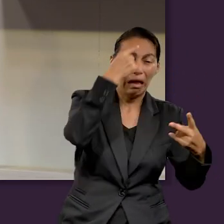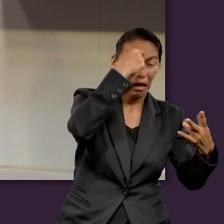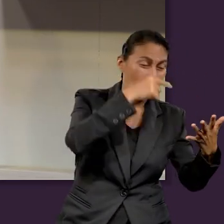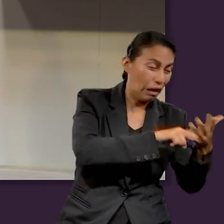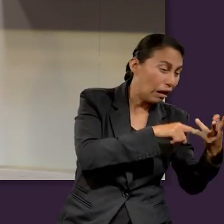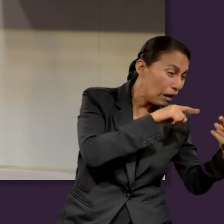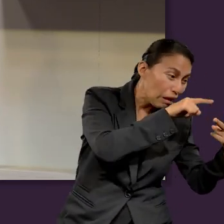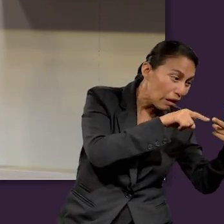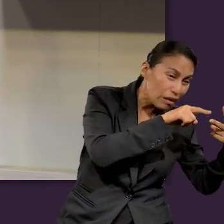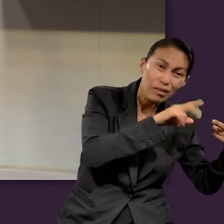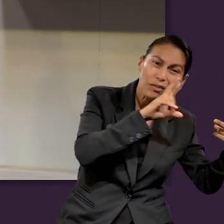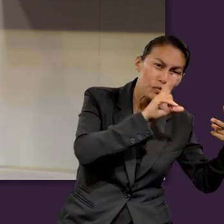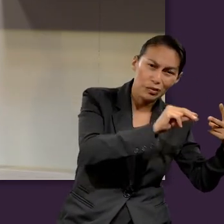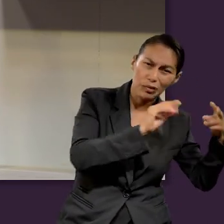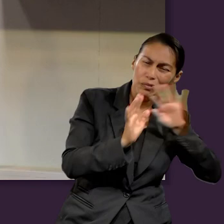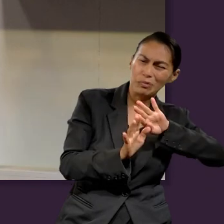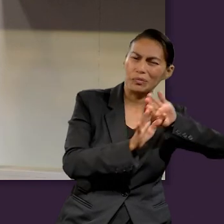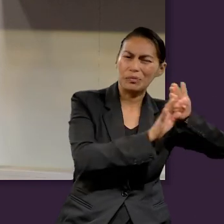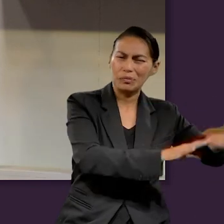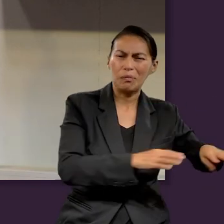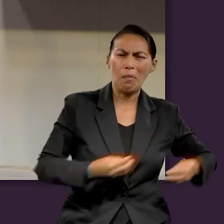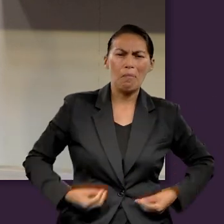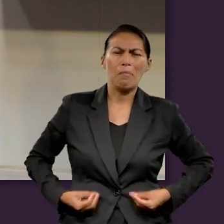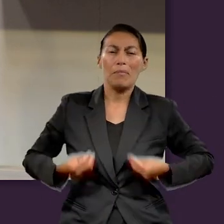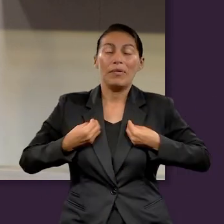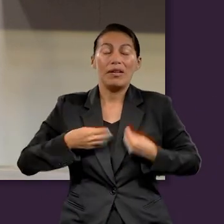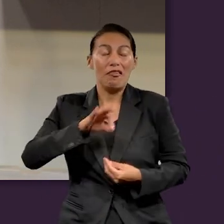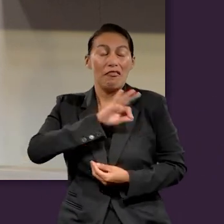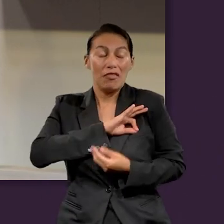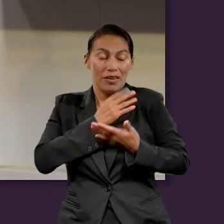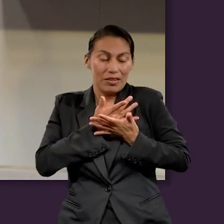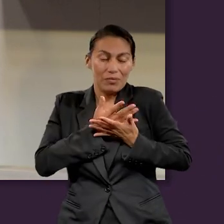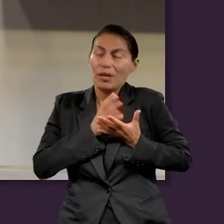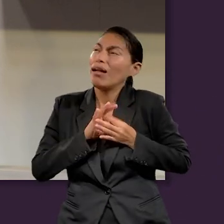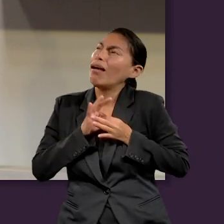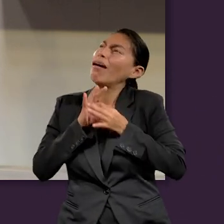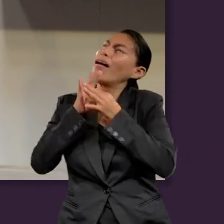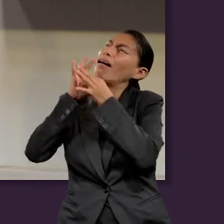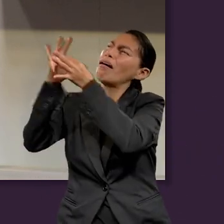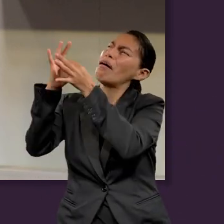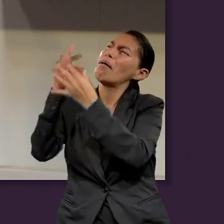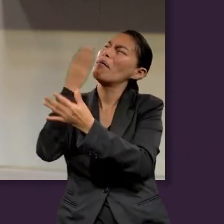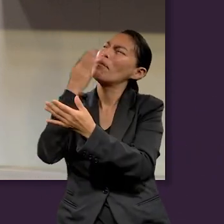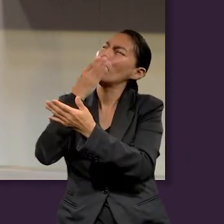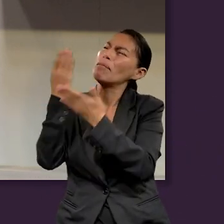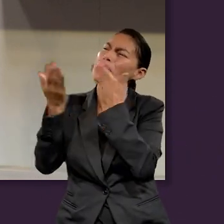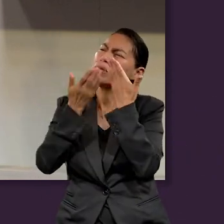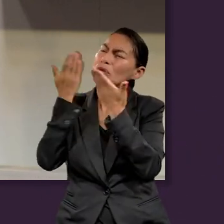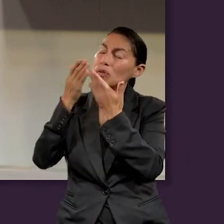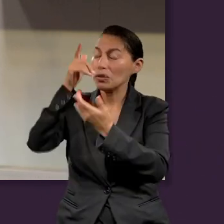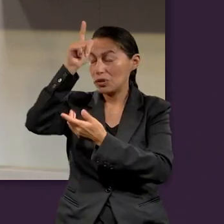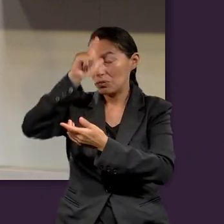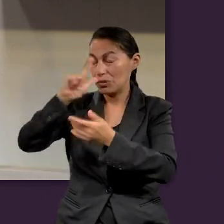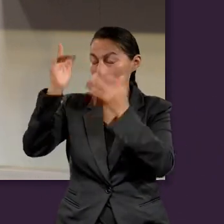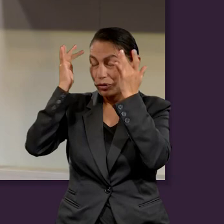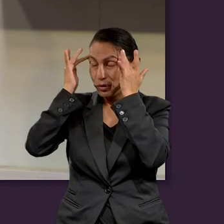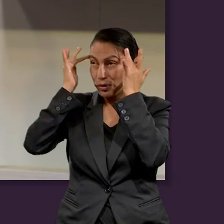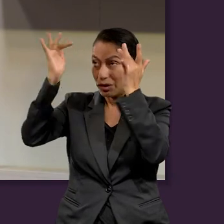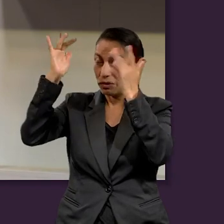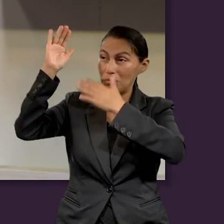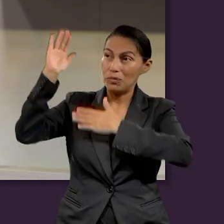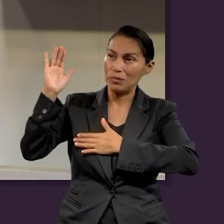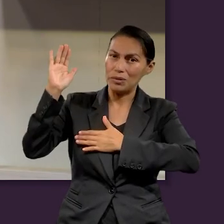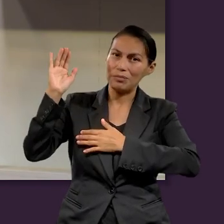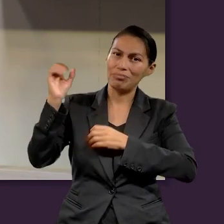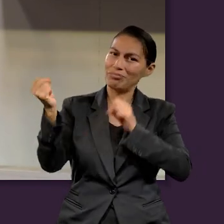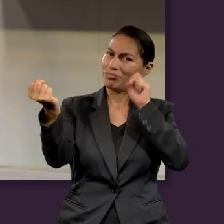estos últimos días. Afiancemos nuestra vida, nuestra fe, nuestra esperanza en el estudio de la palabra de Dios y en